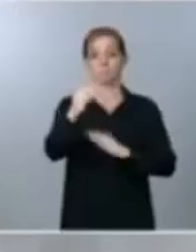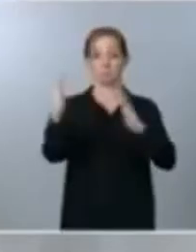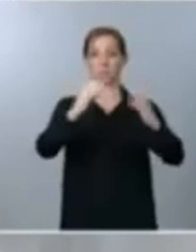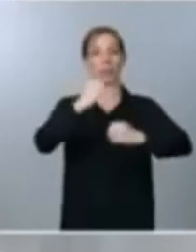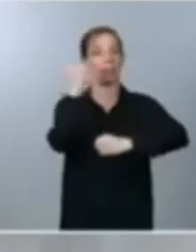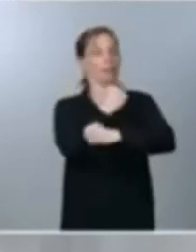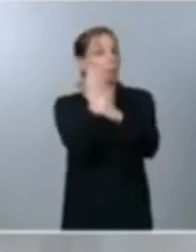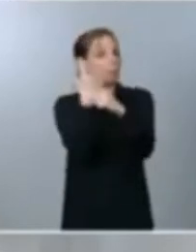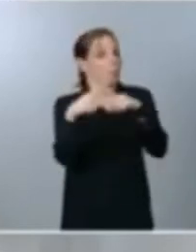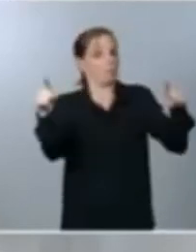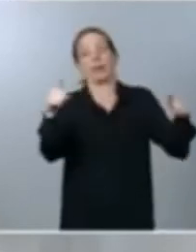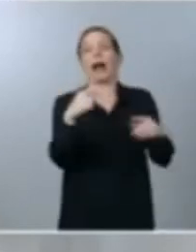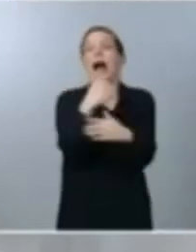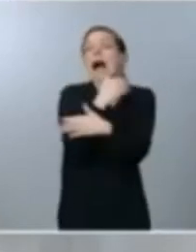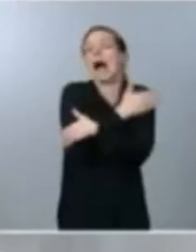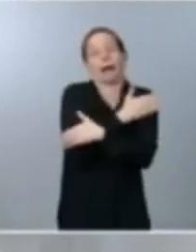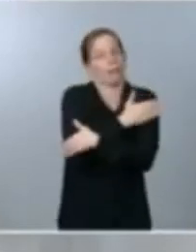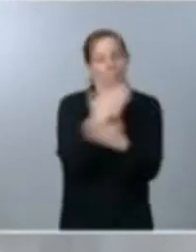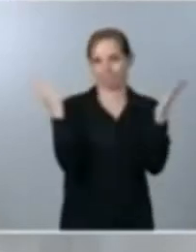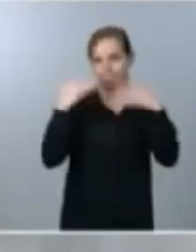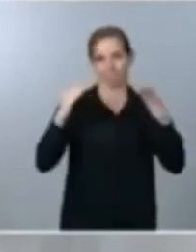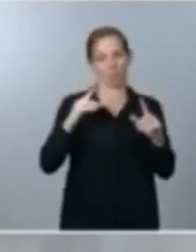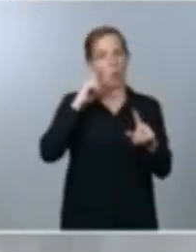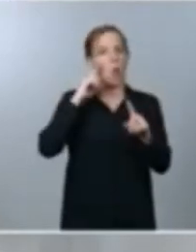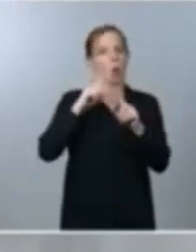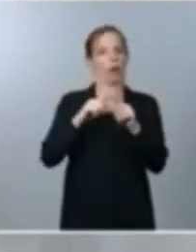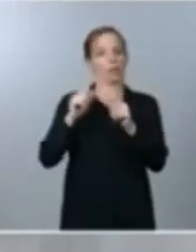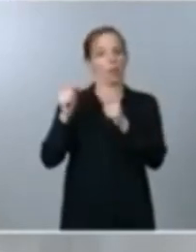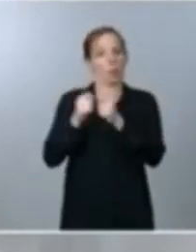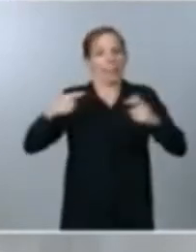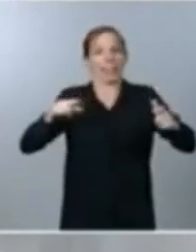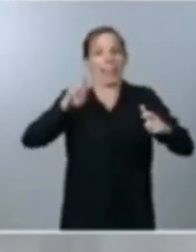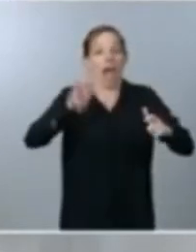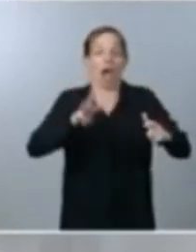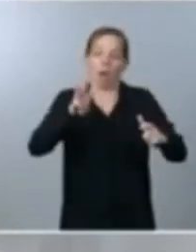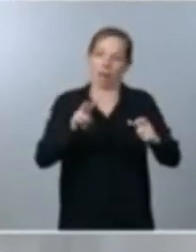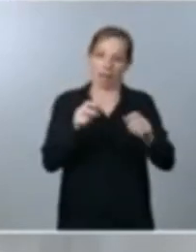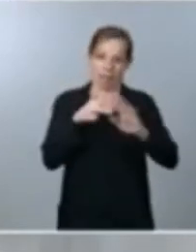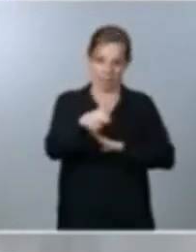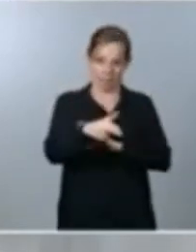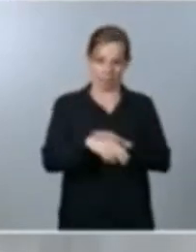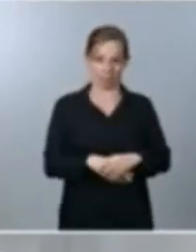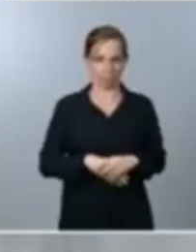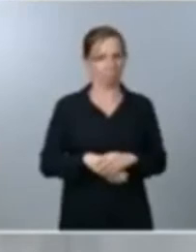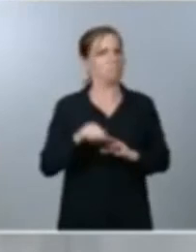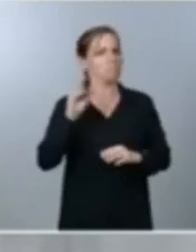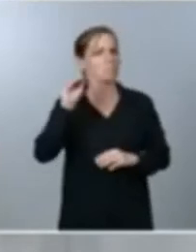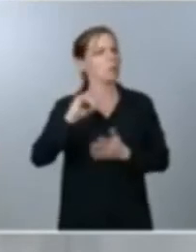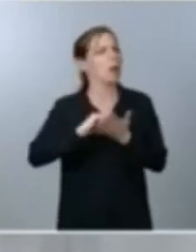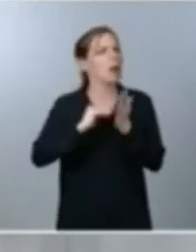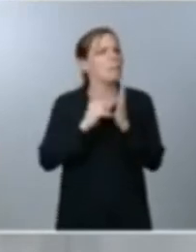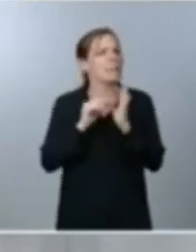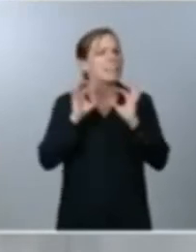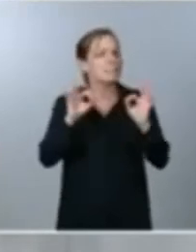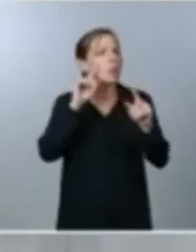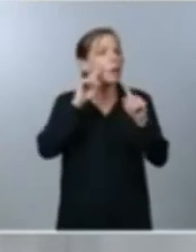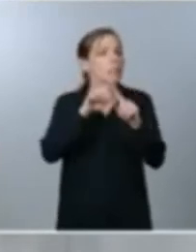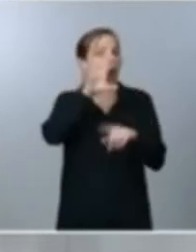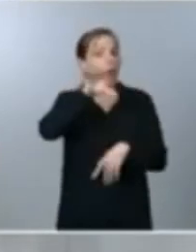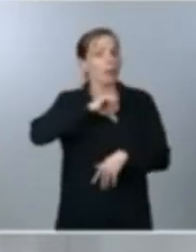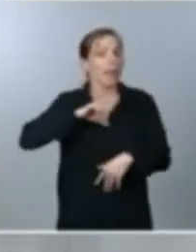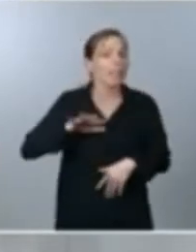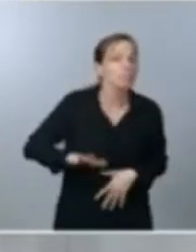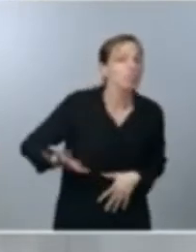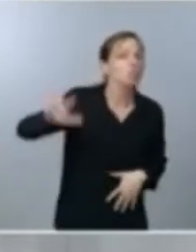abrazos para evitar la tercera ola ¿habrá algún plan específico para todas las comunidades para esta Navidad? ¿cree que